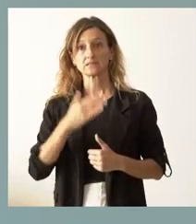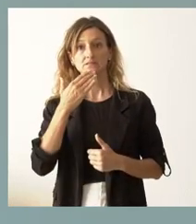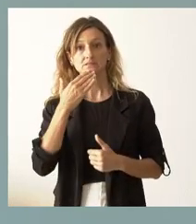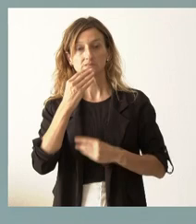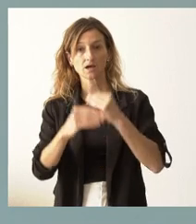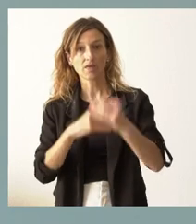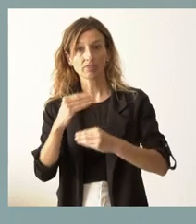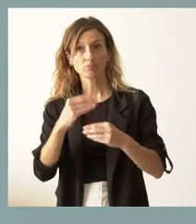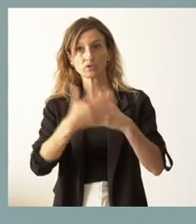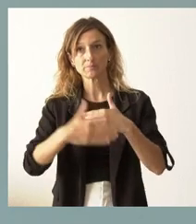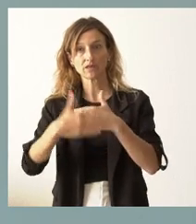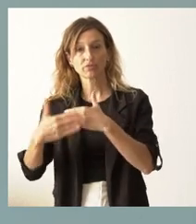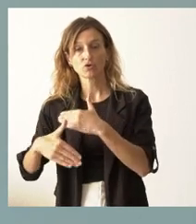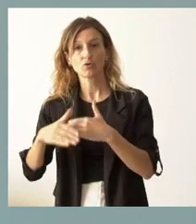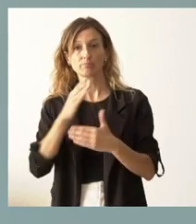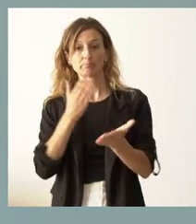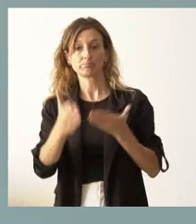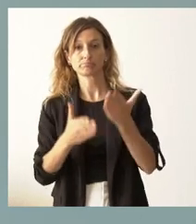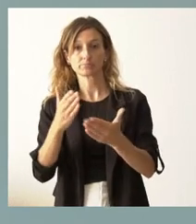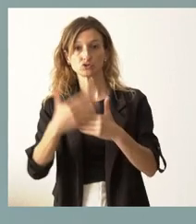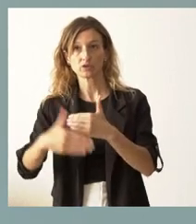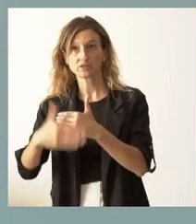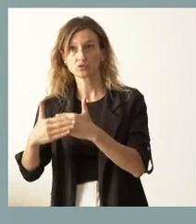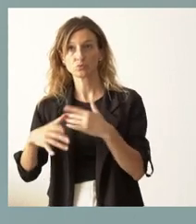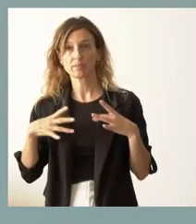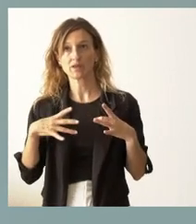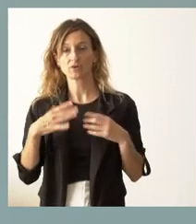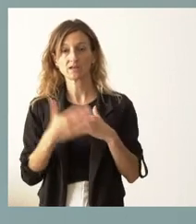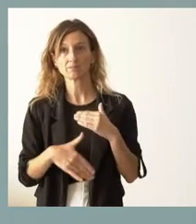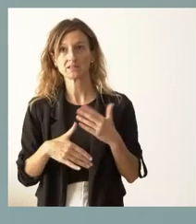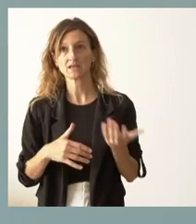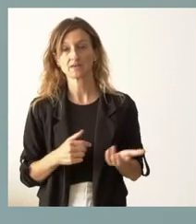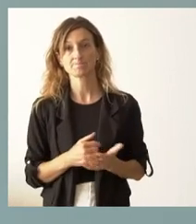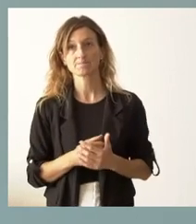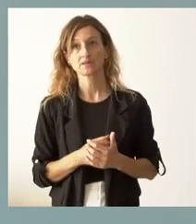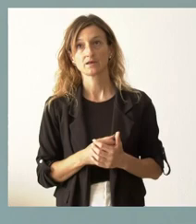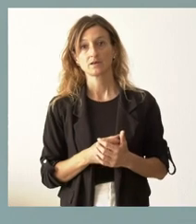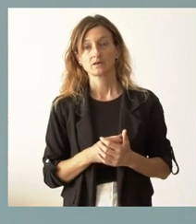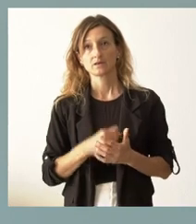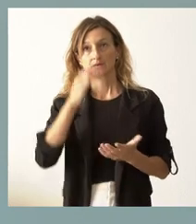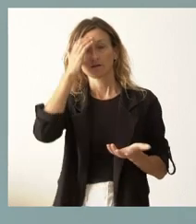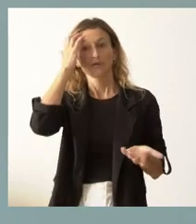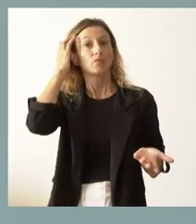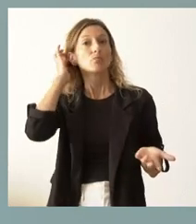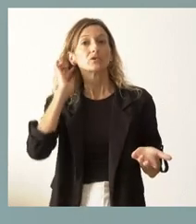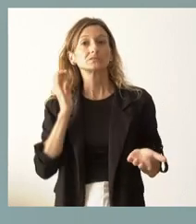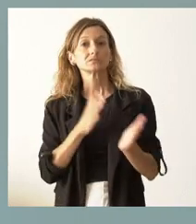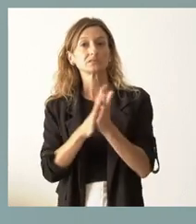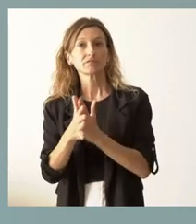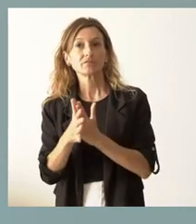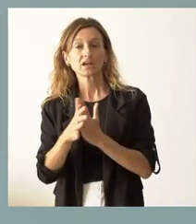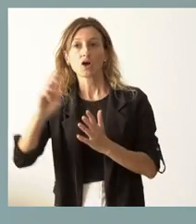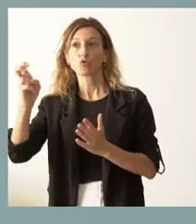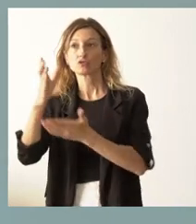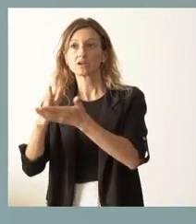limitación en el periodo de soleditud de las vacaciones, pues a veces no somos igual de competitivos con otras